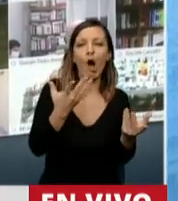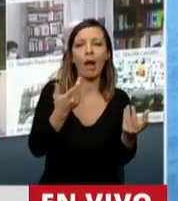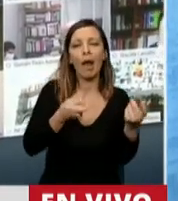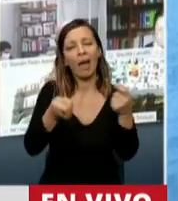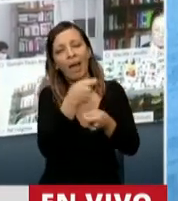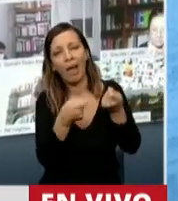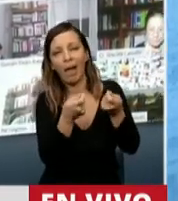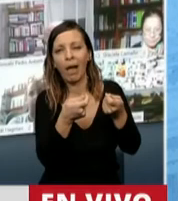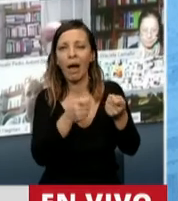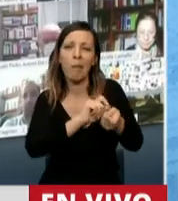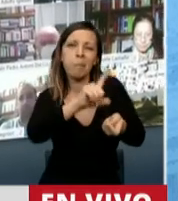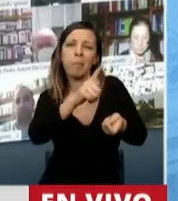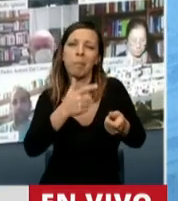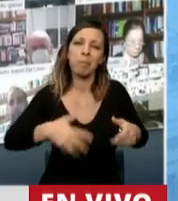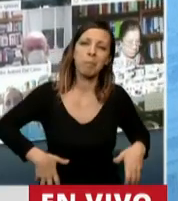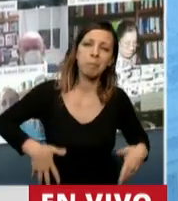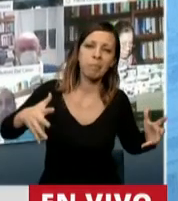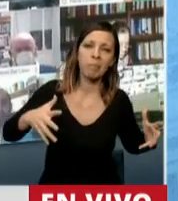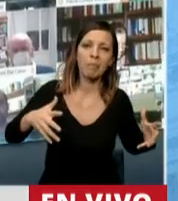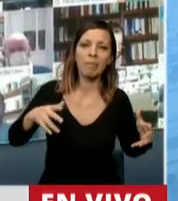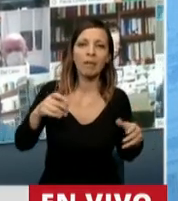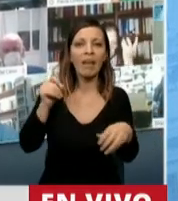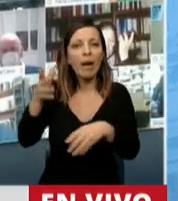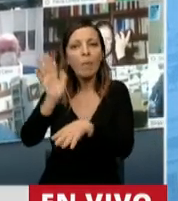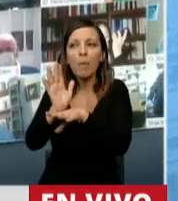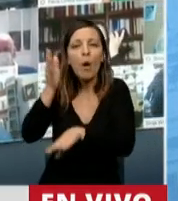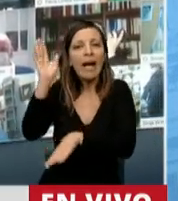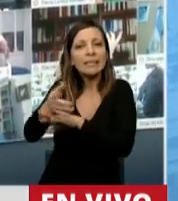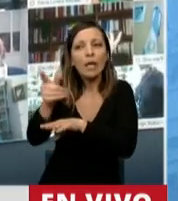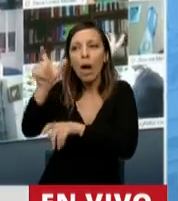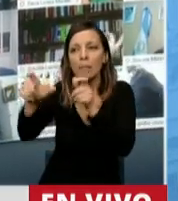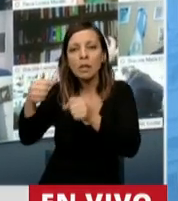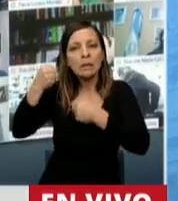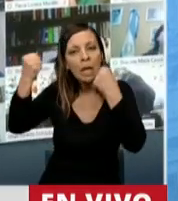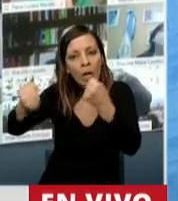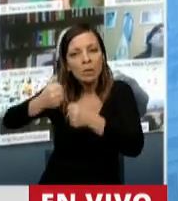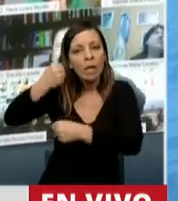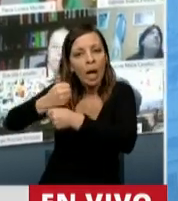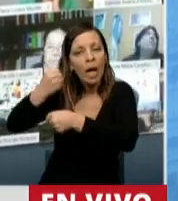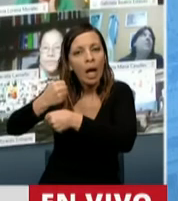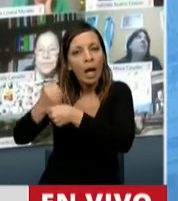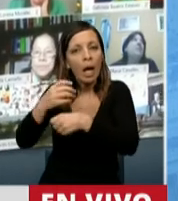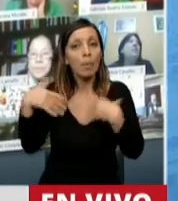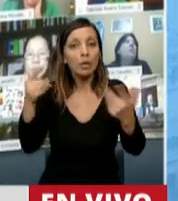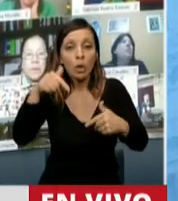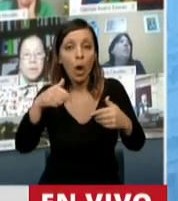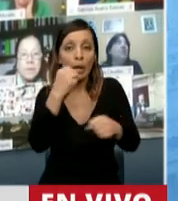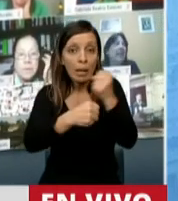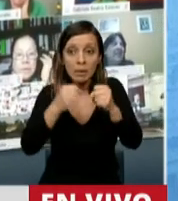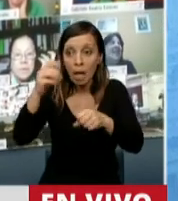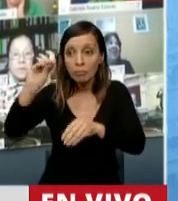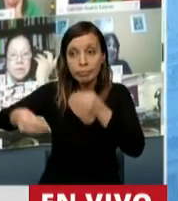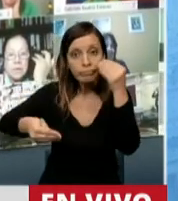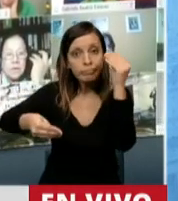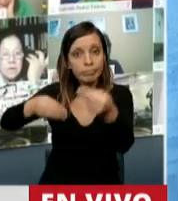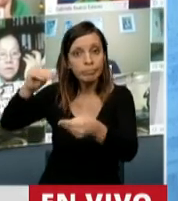y que castigaba al que producía, al que trabajaba. Y por eso, hoy, tenemos miles de empresas quebradas,